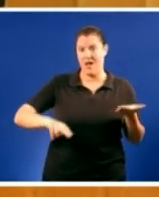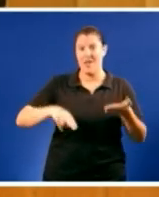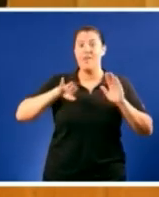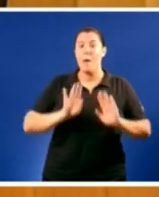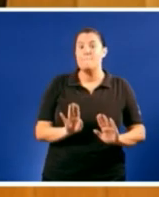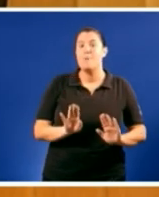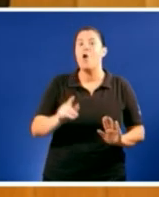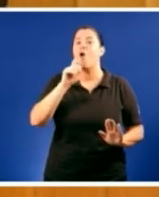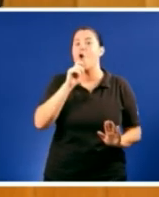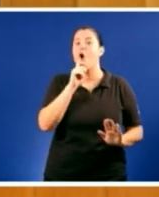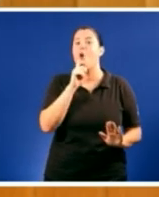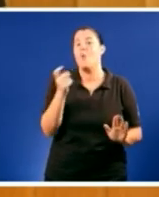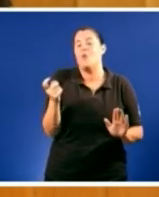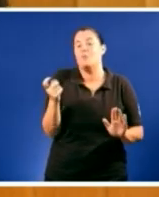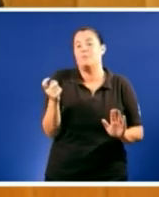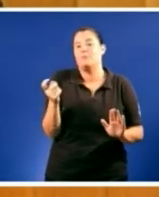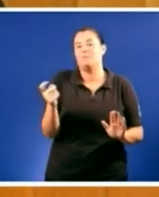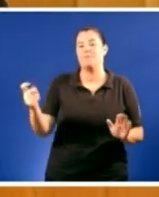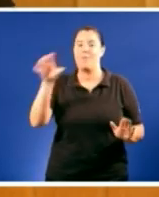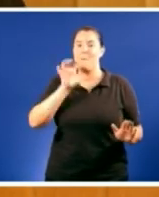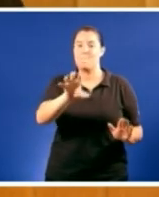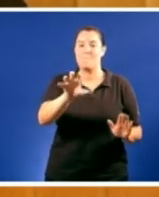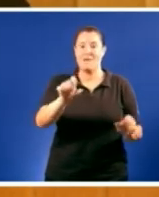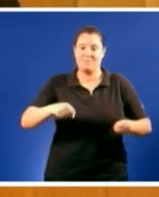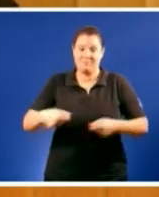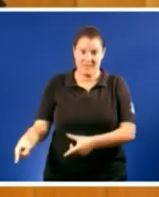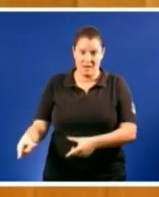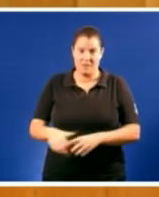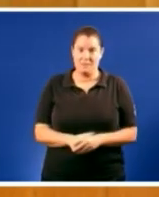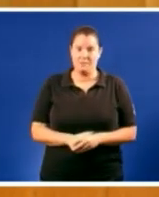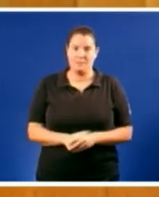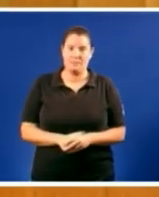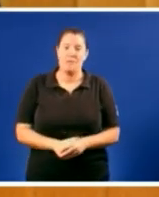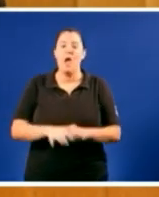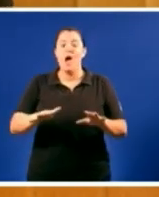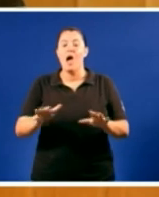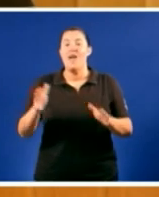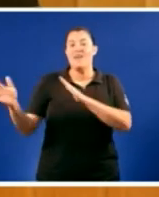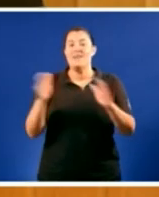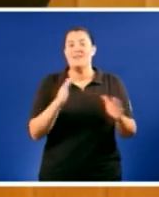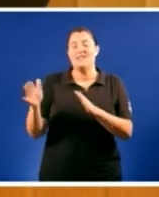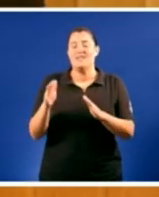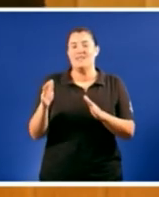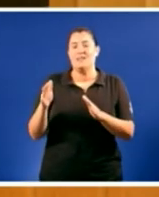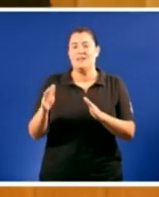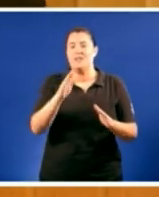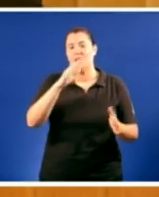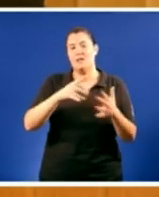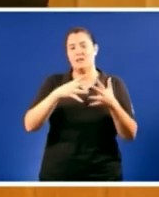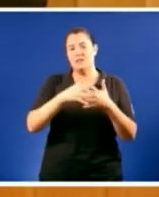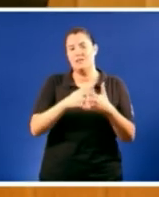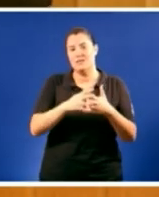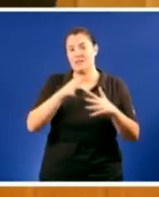de hipotecar o país mire dende entrada en vigor do actual sistema Galiza leva perdidos máis de 7 mil